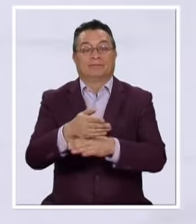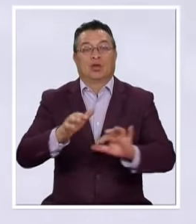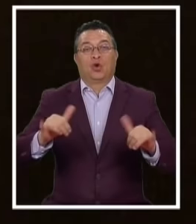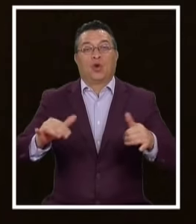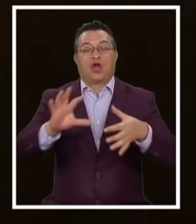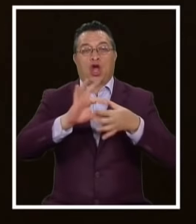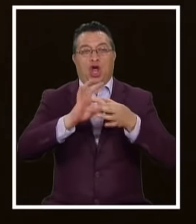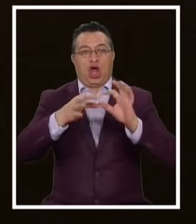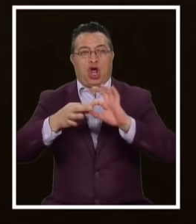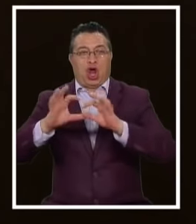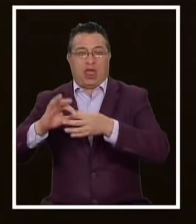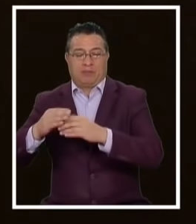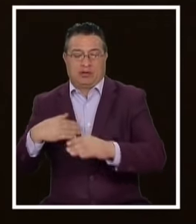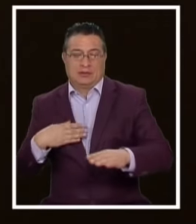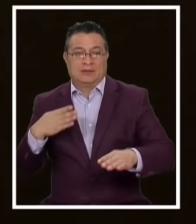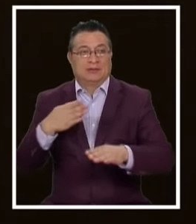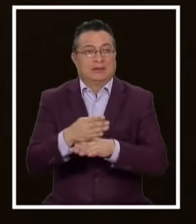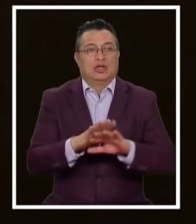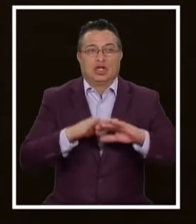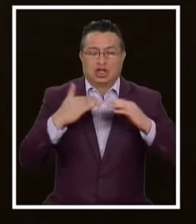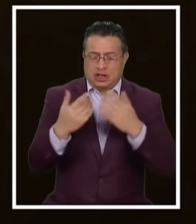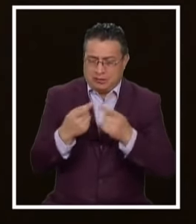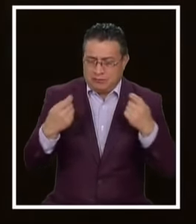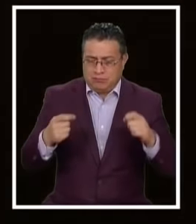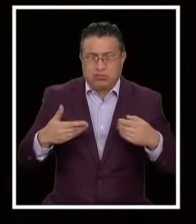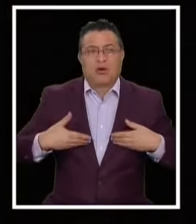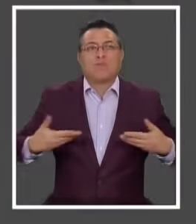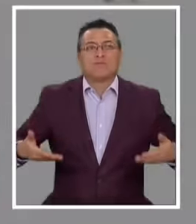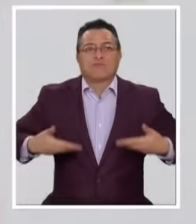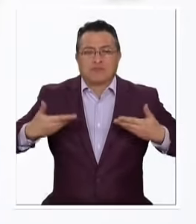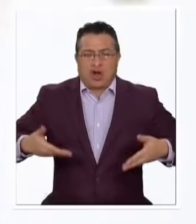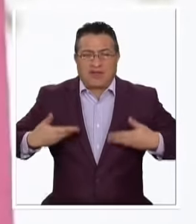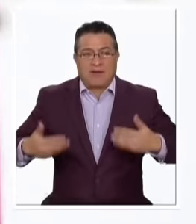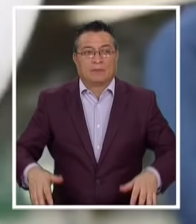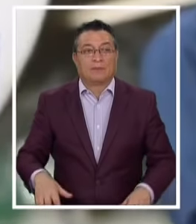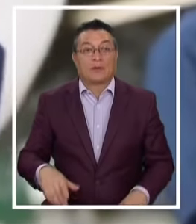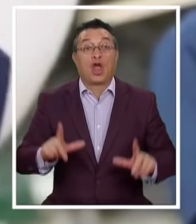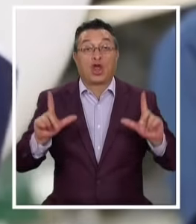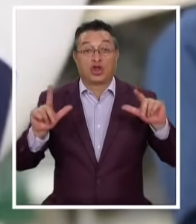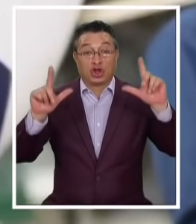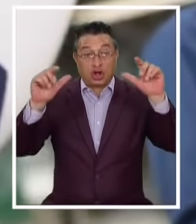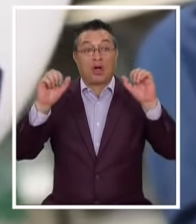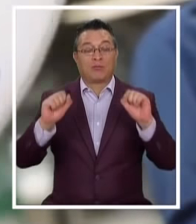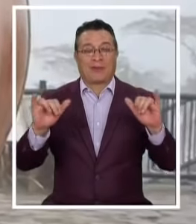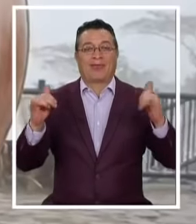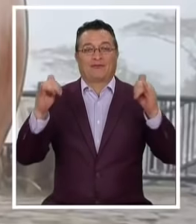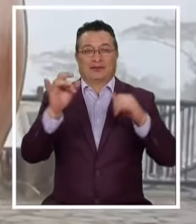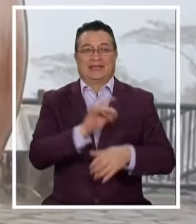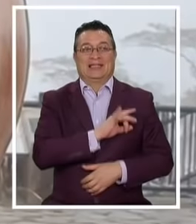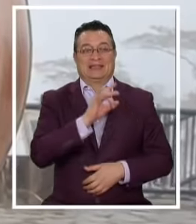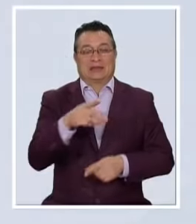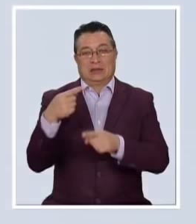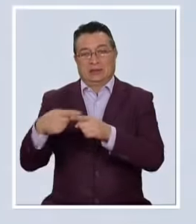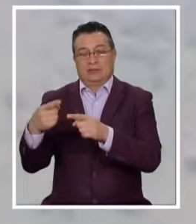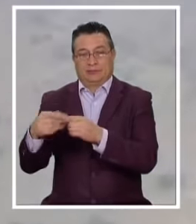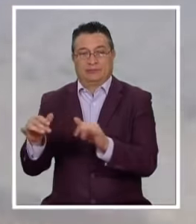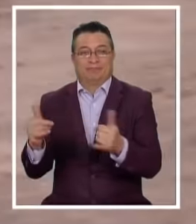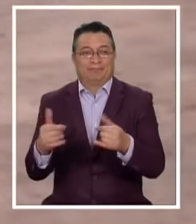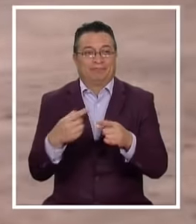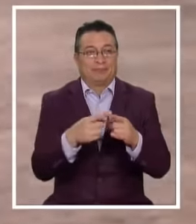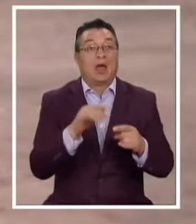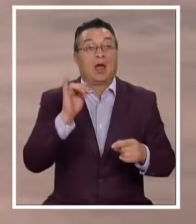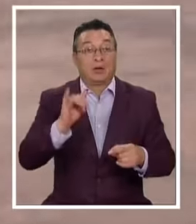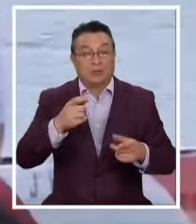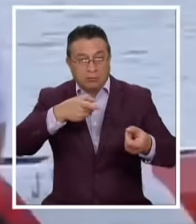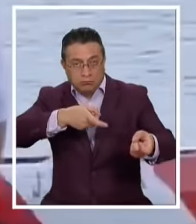Olímpicos Súper preparada Con todas las ganas Súper motivada Tokio podrá disfrutar De Chile En las múltiples disciplinas Tiro